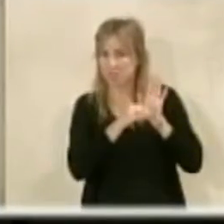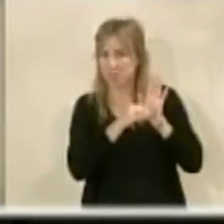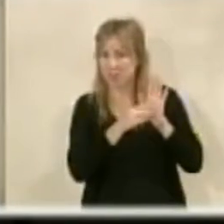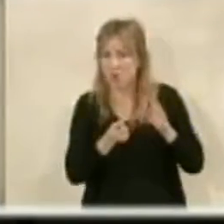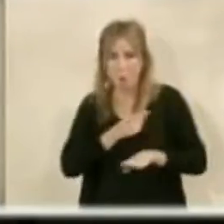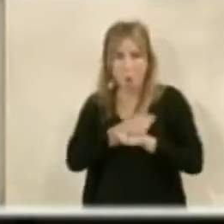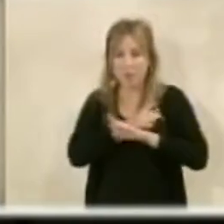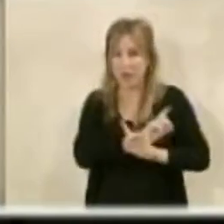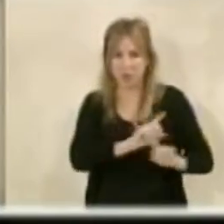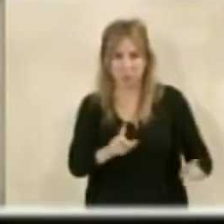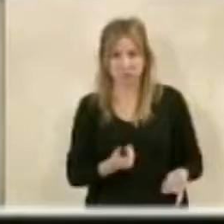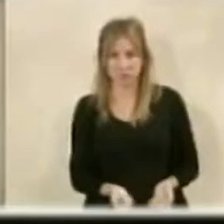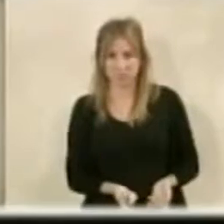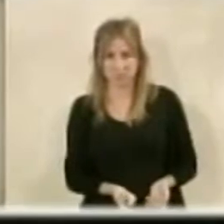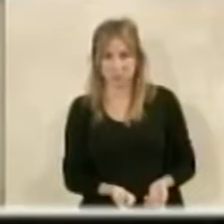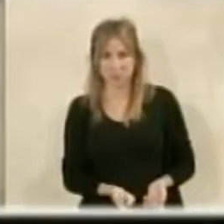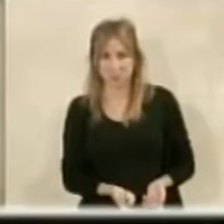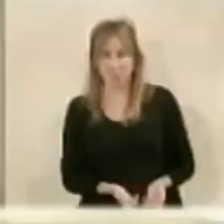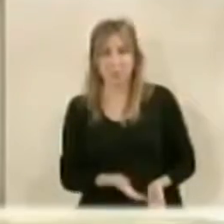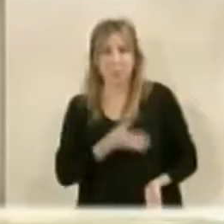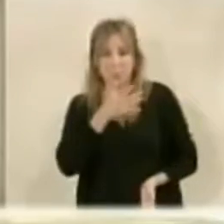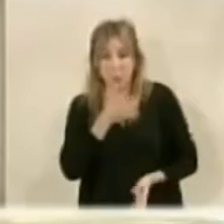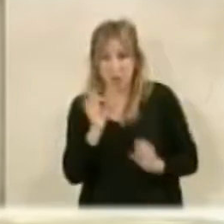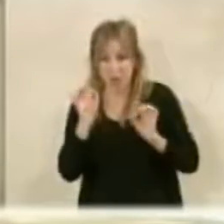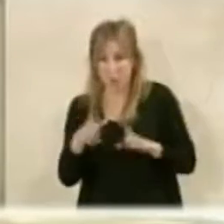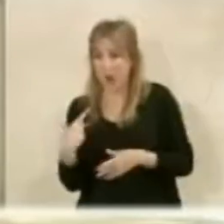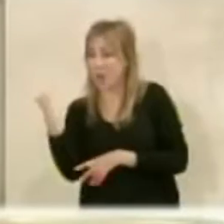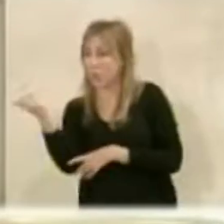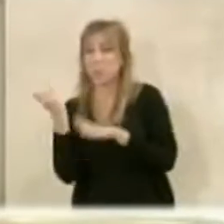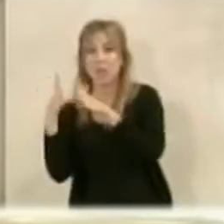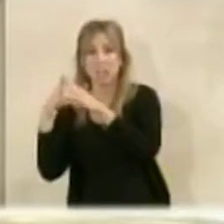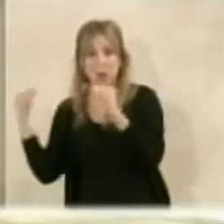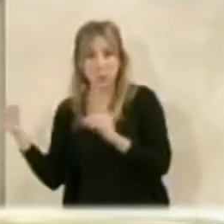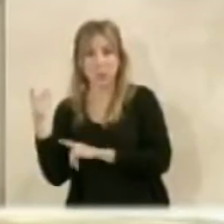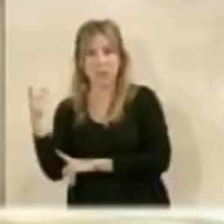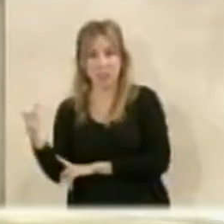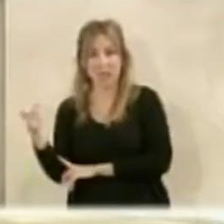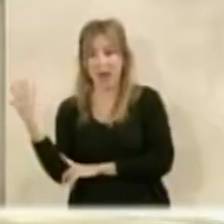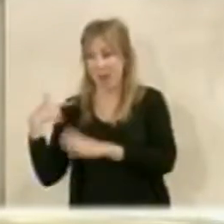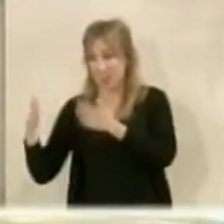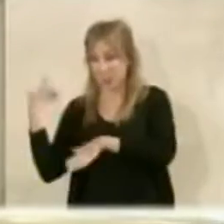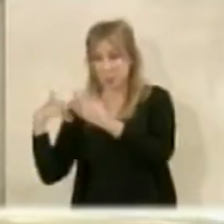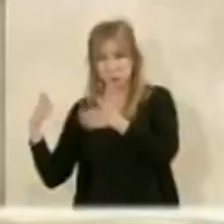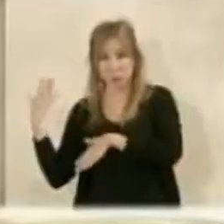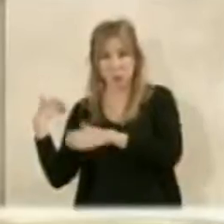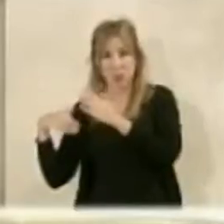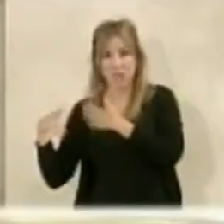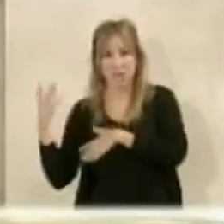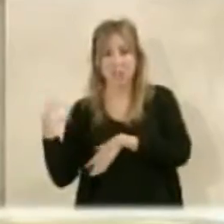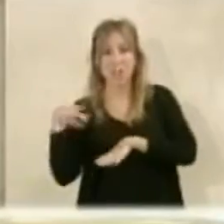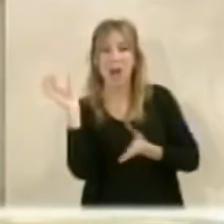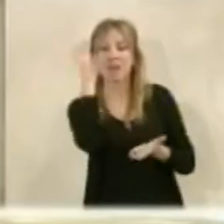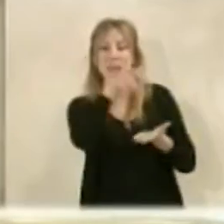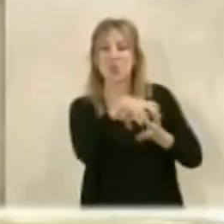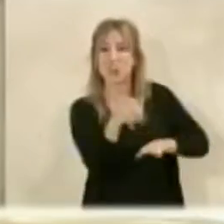No le ha obligado. Porque por esa misma regla de tres, la Junta de Andalucía tenía que haber obligado hace muchos años a la estación del